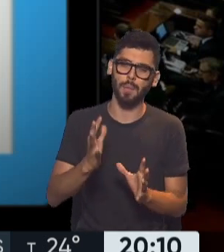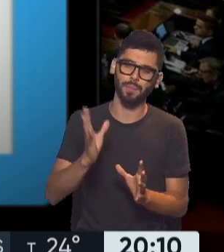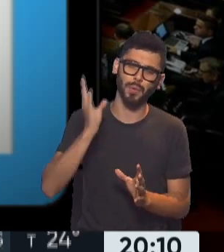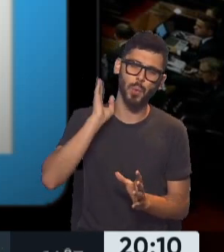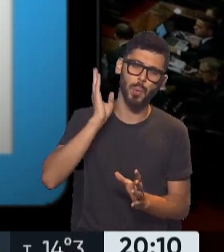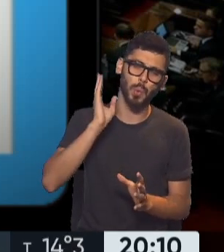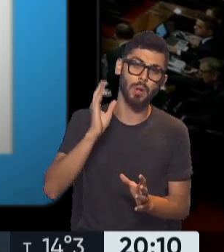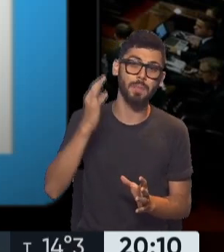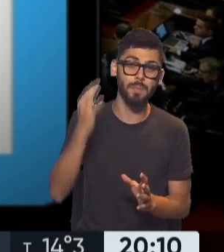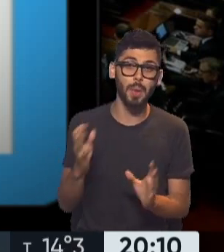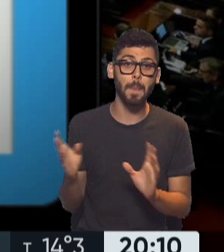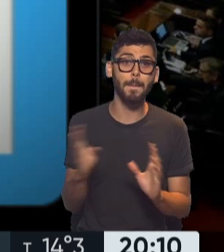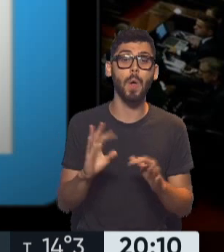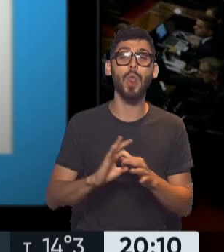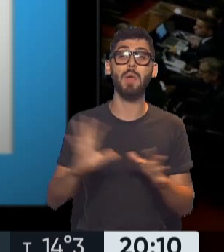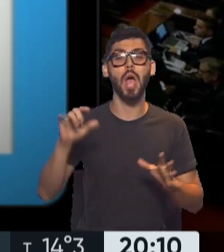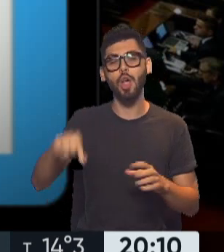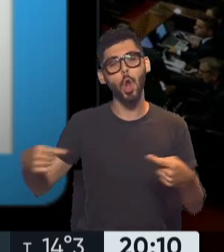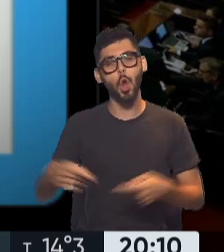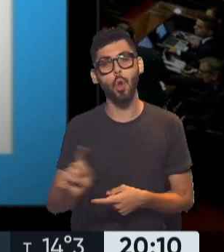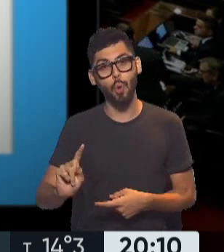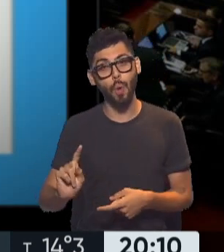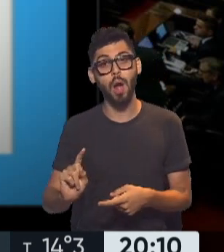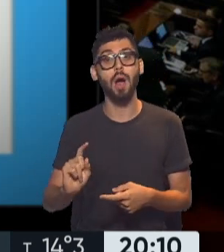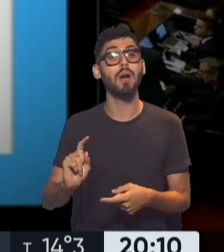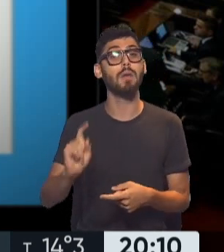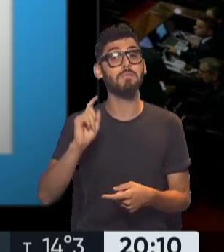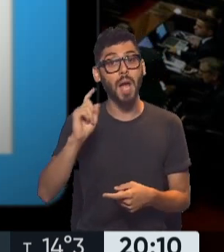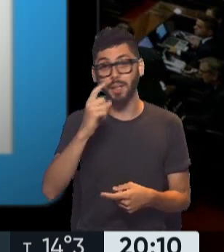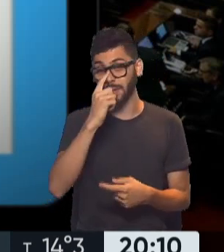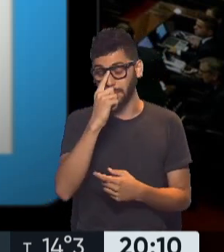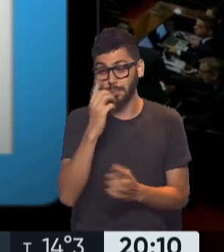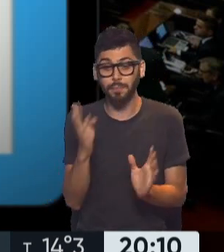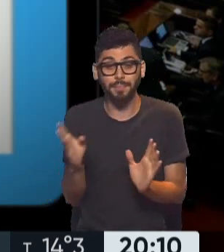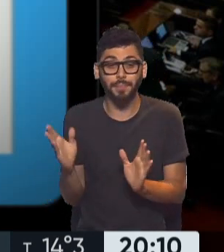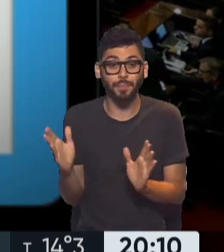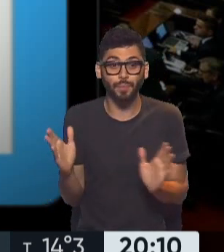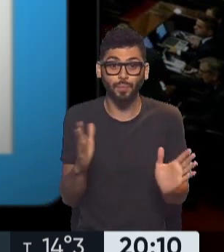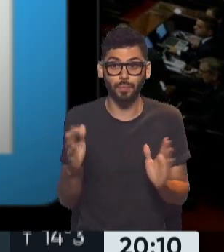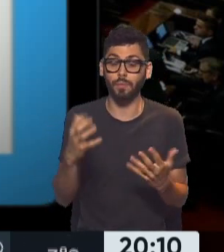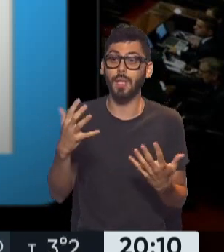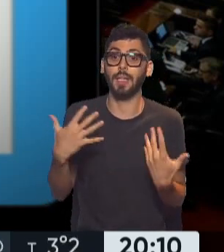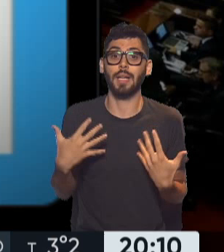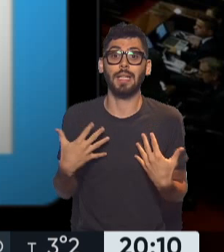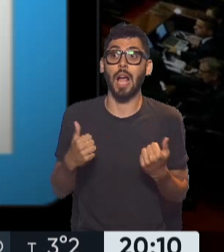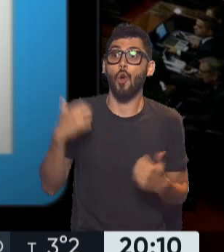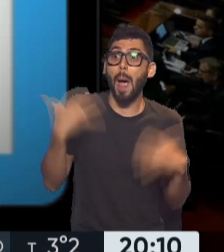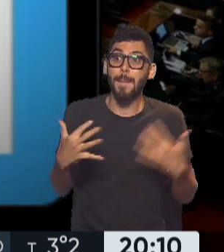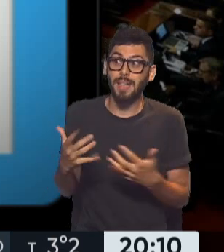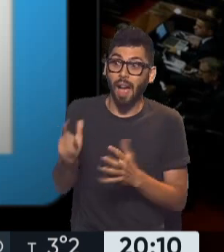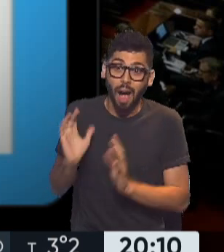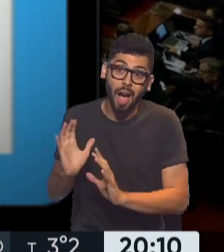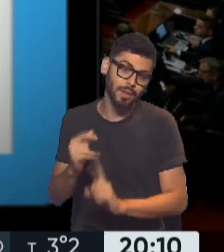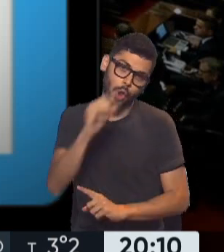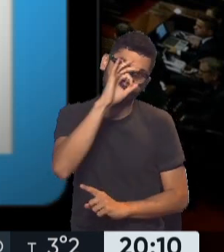aplicadas en ningún periodo democrático y mucho menos cuando hubo situaciones de emergencia sanitaria